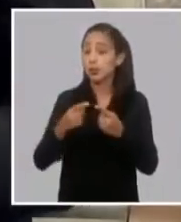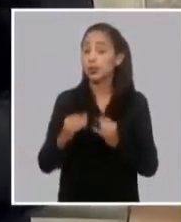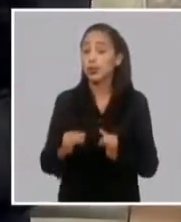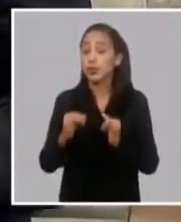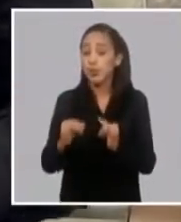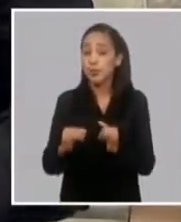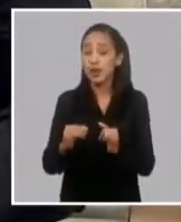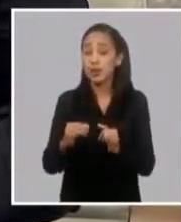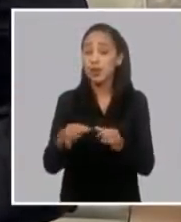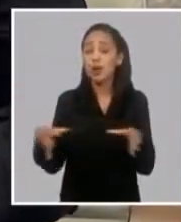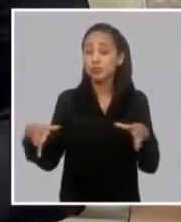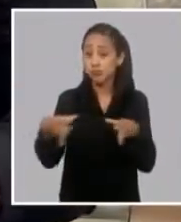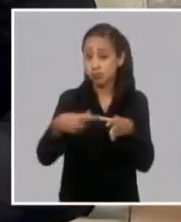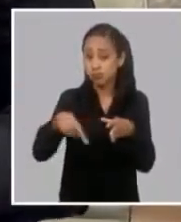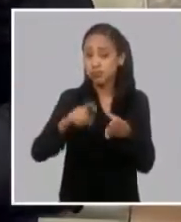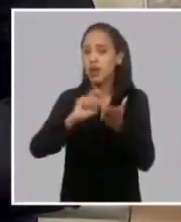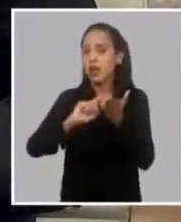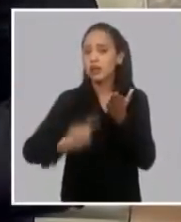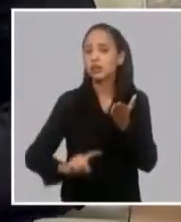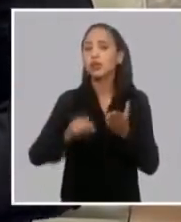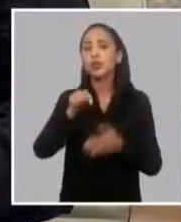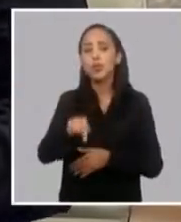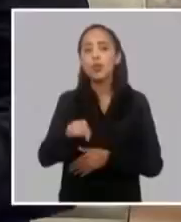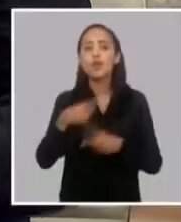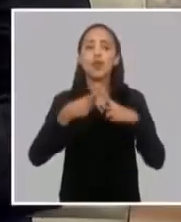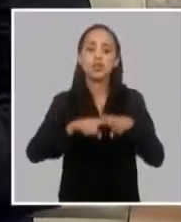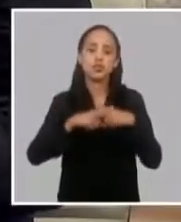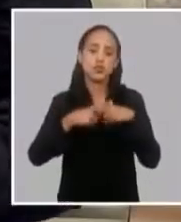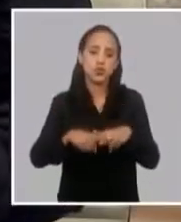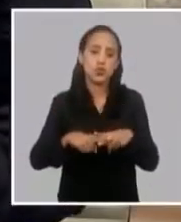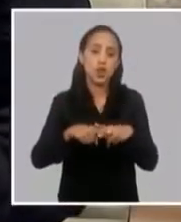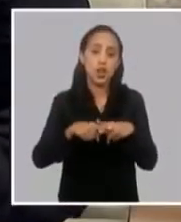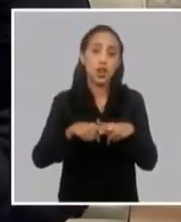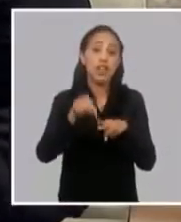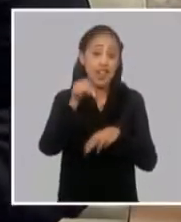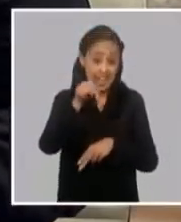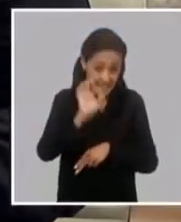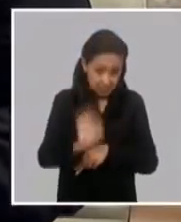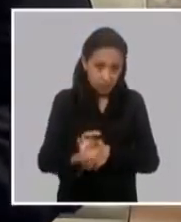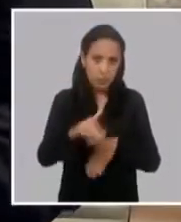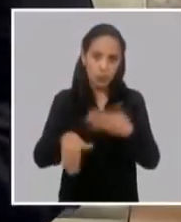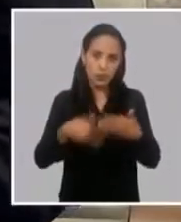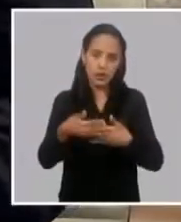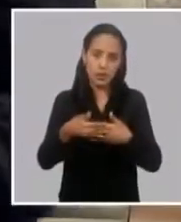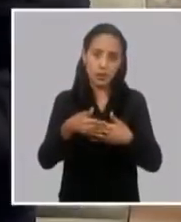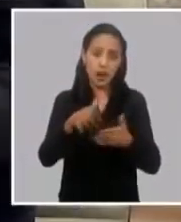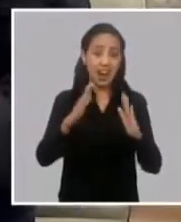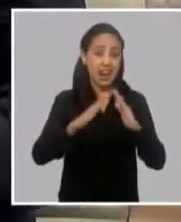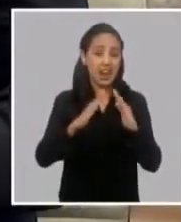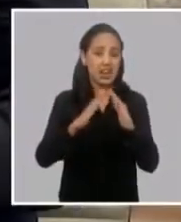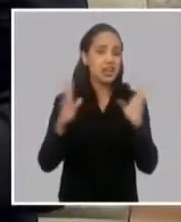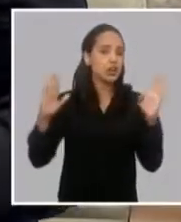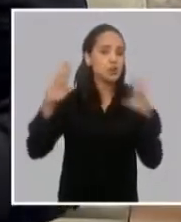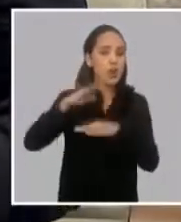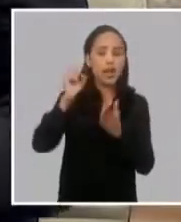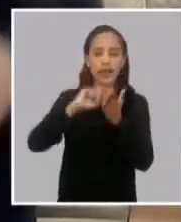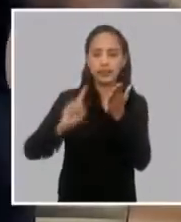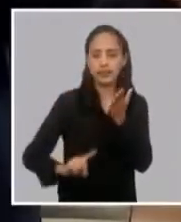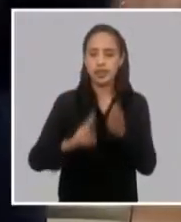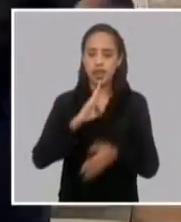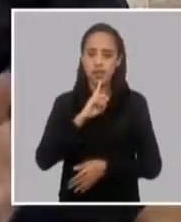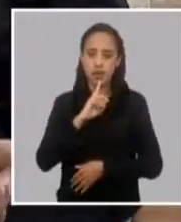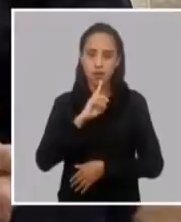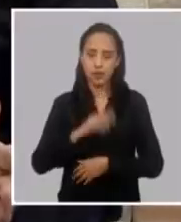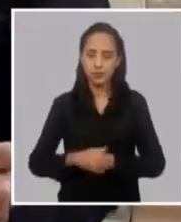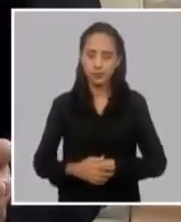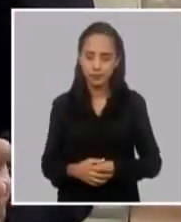electrógeno, porque va dirigido a buscar solución a este asunto. Yo creo que para resumir este punto,